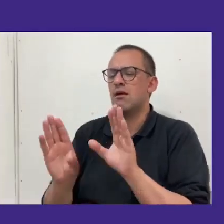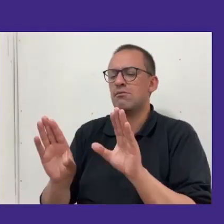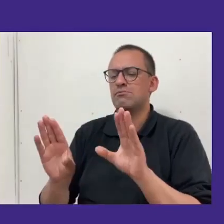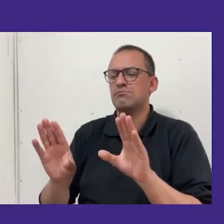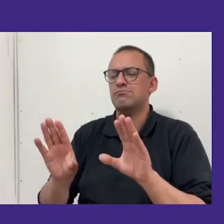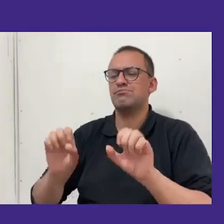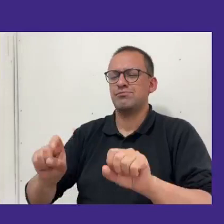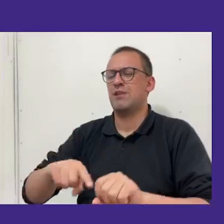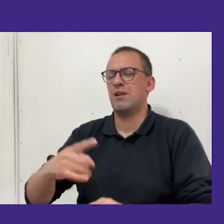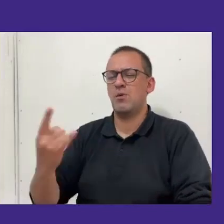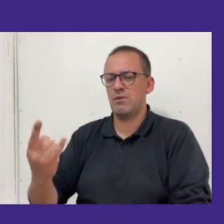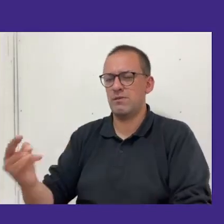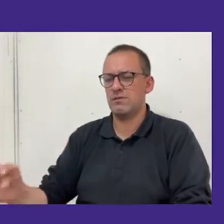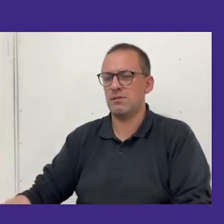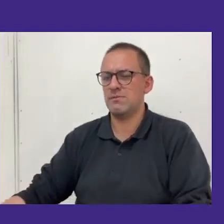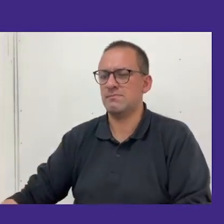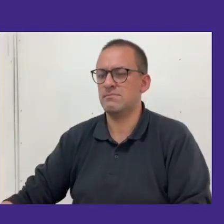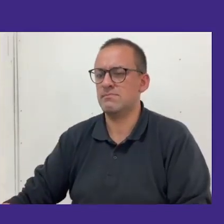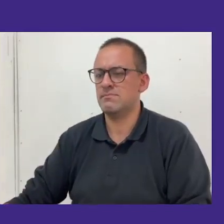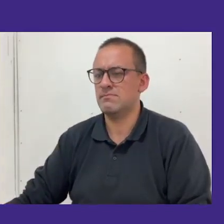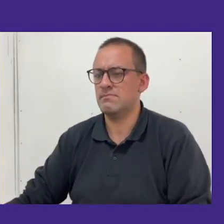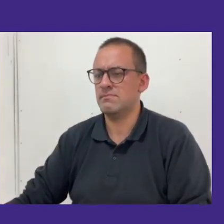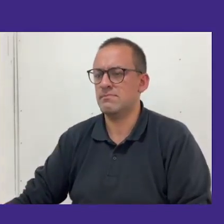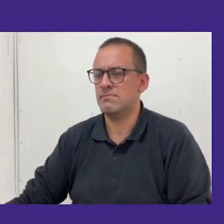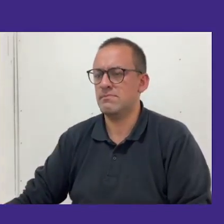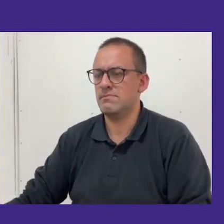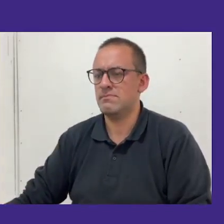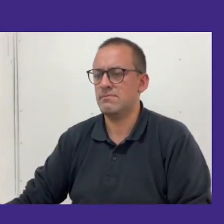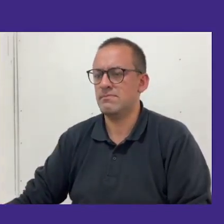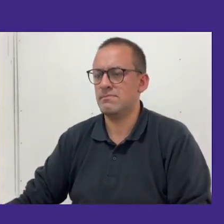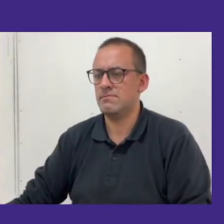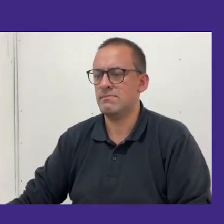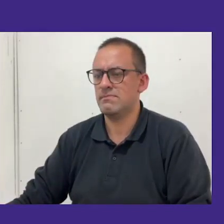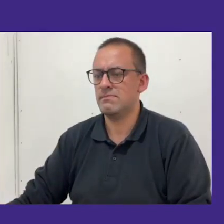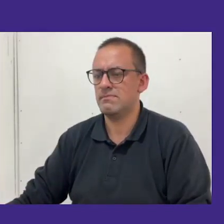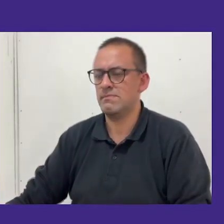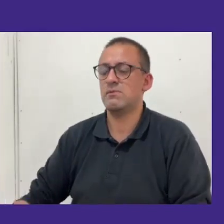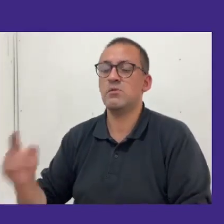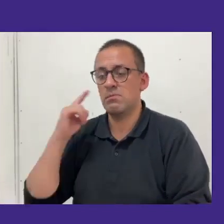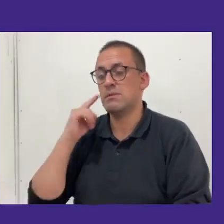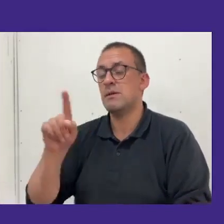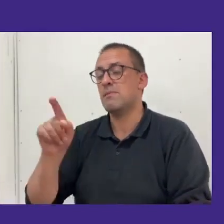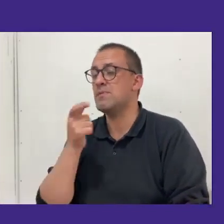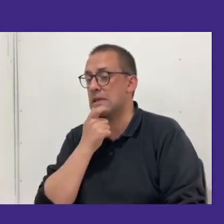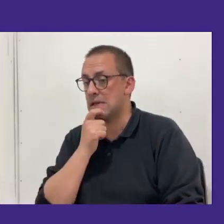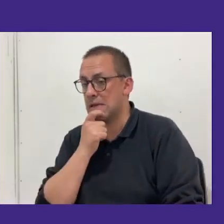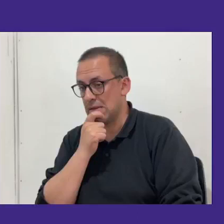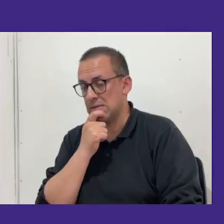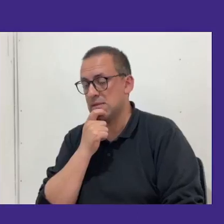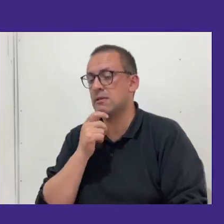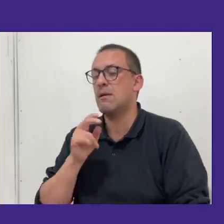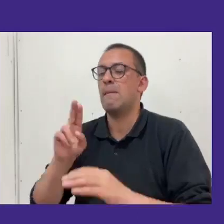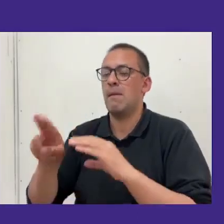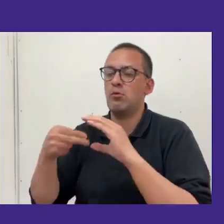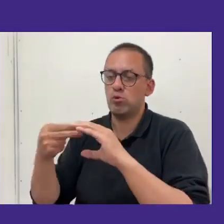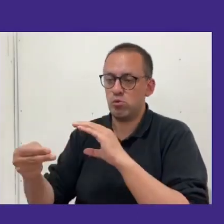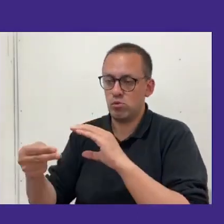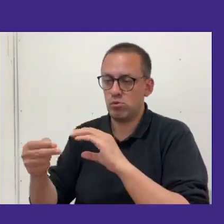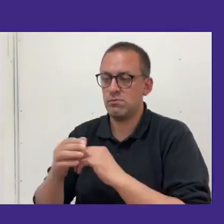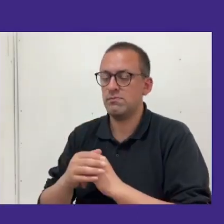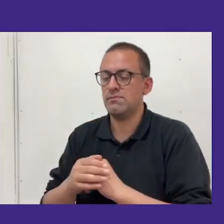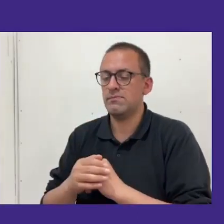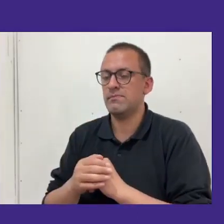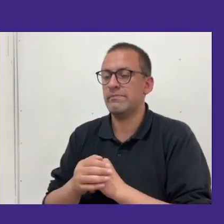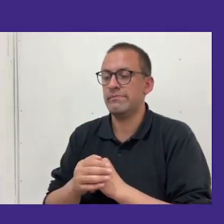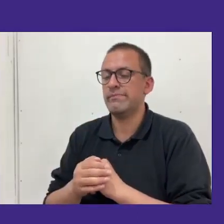universidad. Por eso, decantamos entonces por realizarlo en inglés y en mapudungo. Sin contar